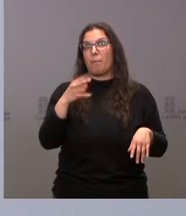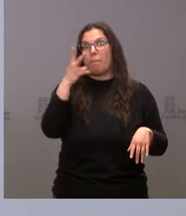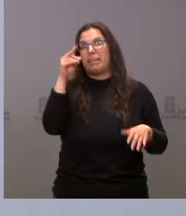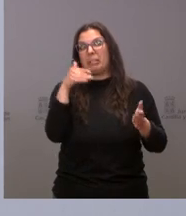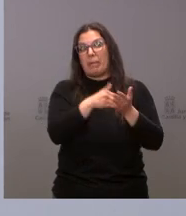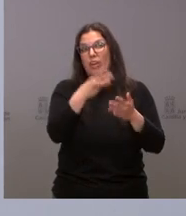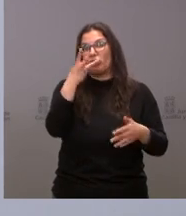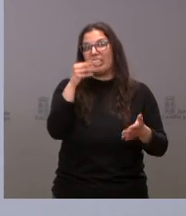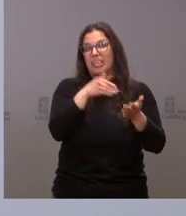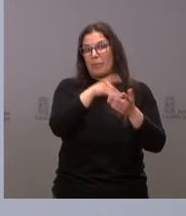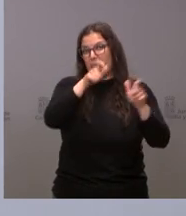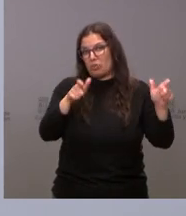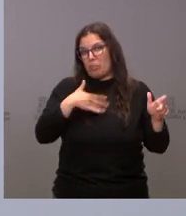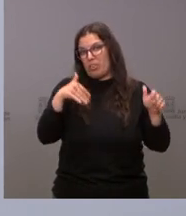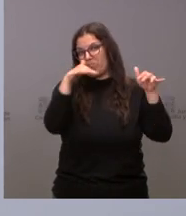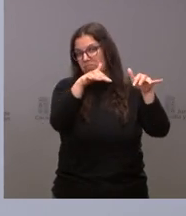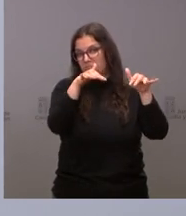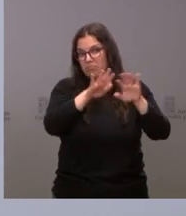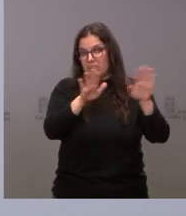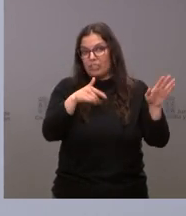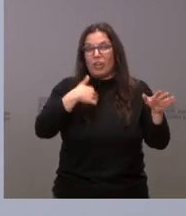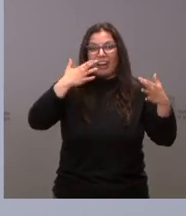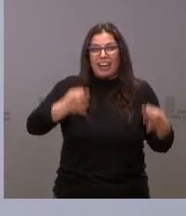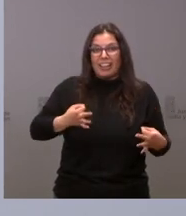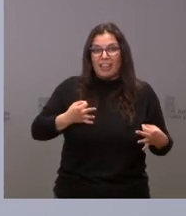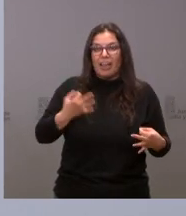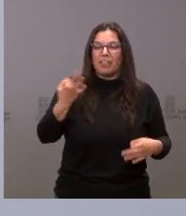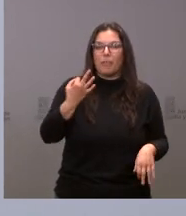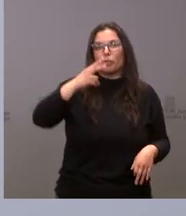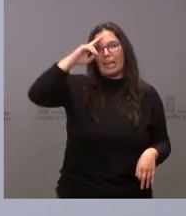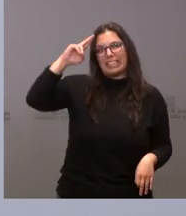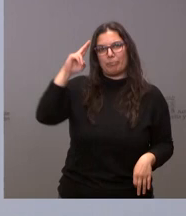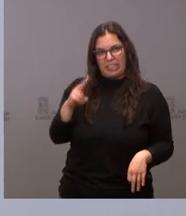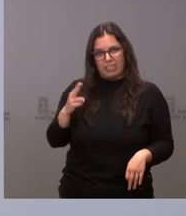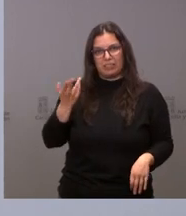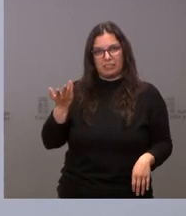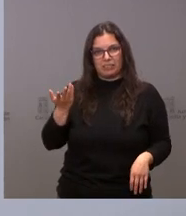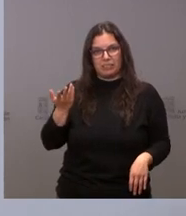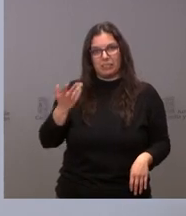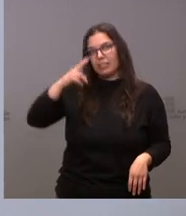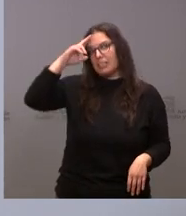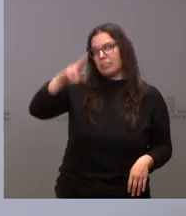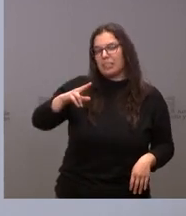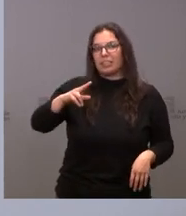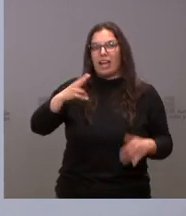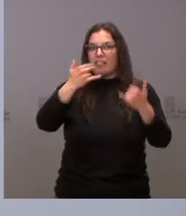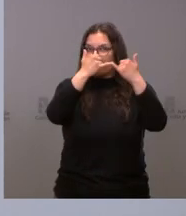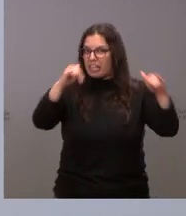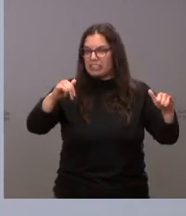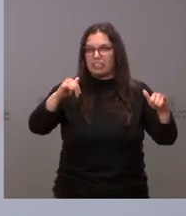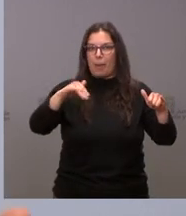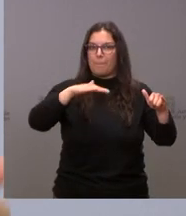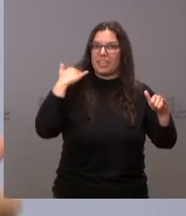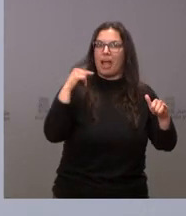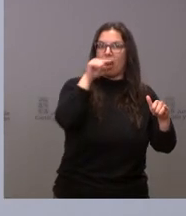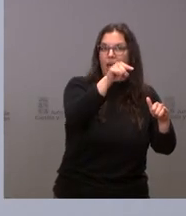mil treinta mil por tanto yo creo que lo que tenemos que hacer es respetar la fiesta de Villalar y